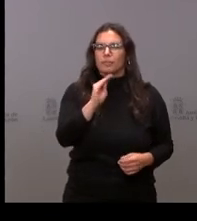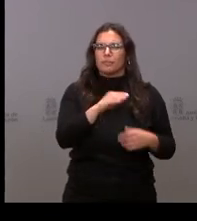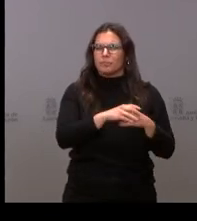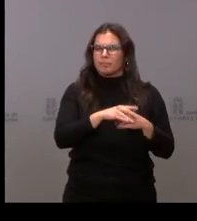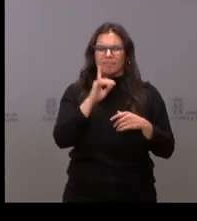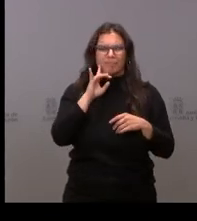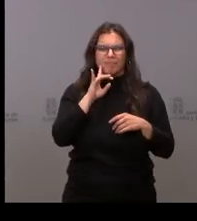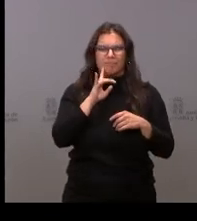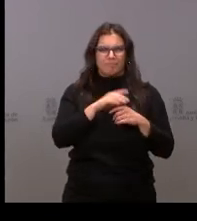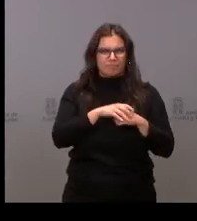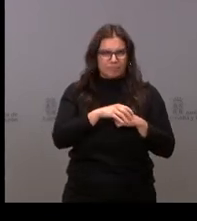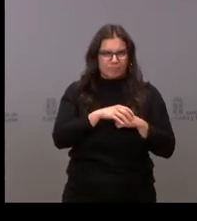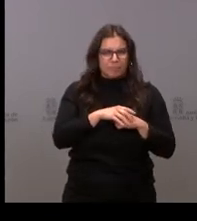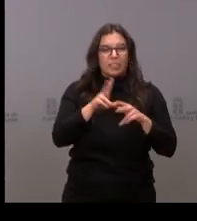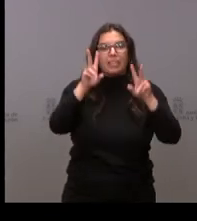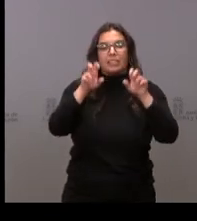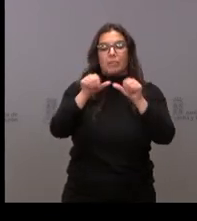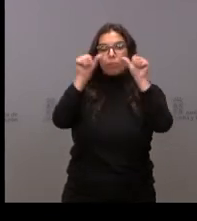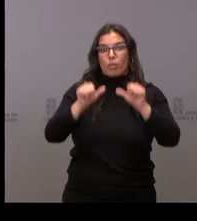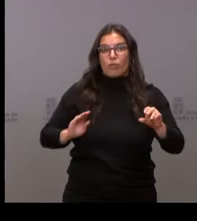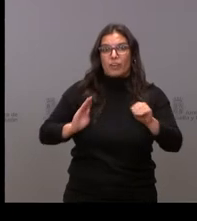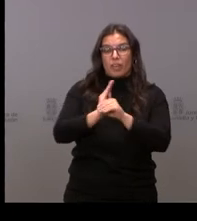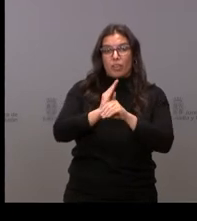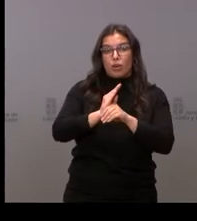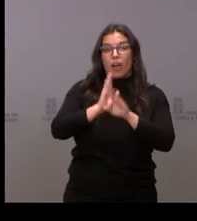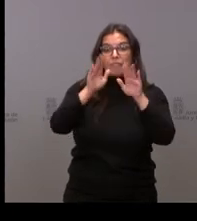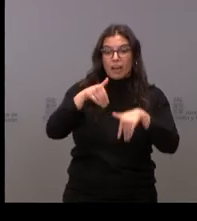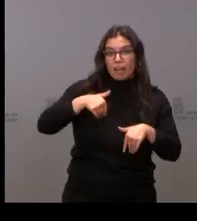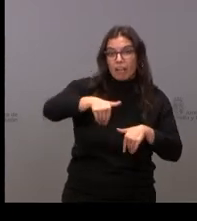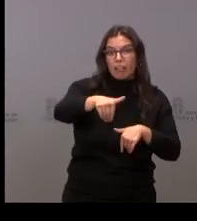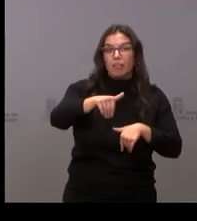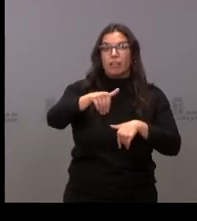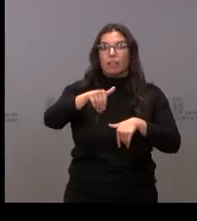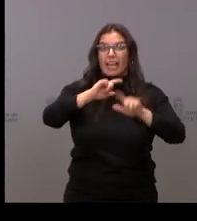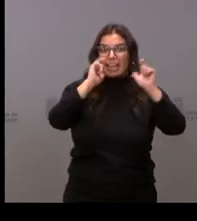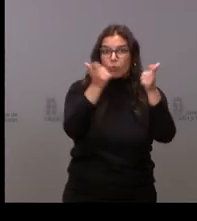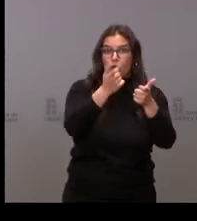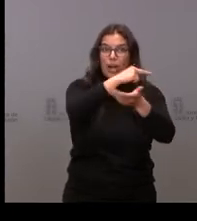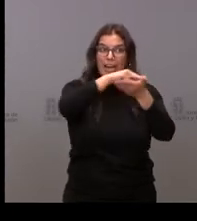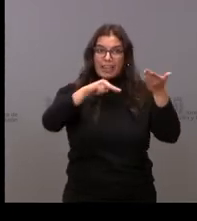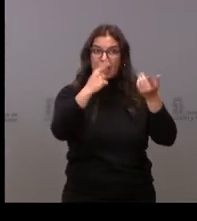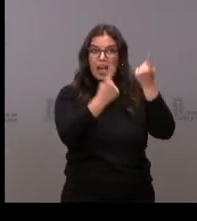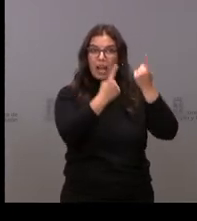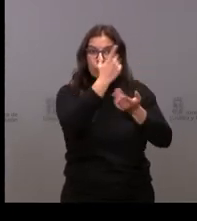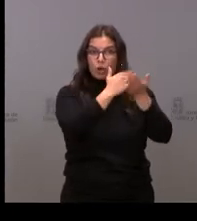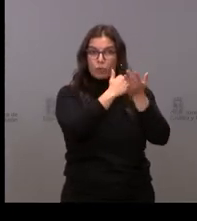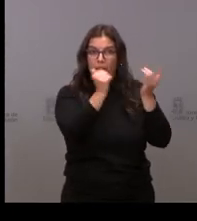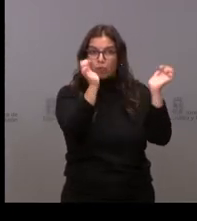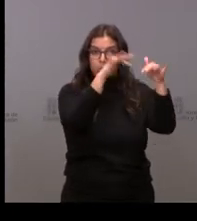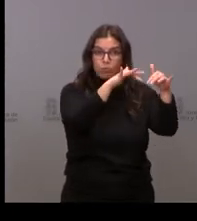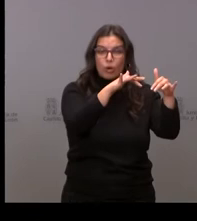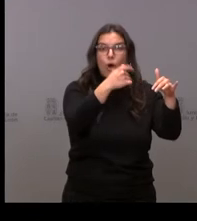Criticado duramente el modelo de financiación, yo no sé si va a haber reunión al final en Galicia, no va a haber, no lo tengo claro, si van a los socialistas o no van a ir